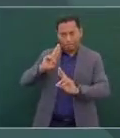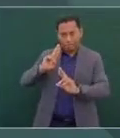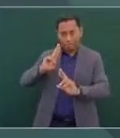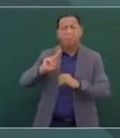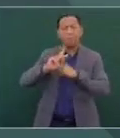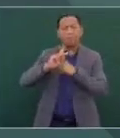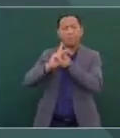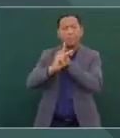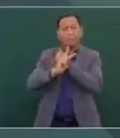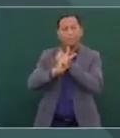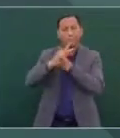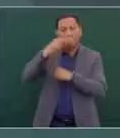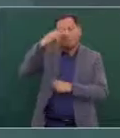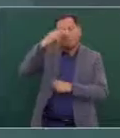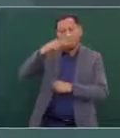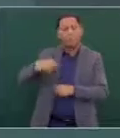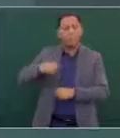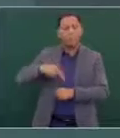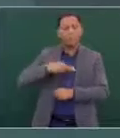soberano que somos.